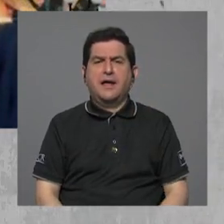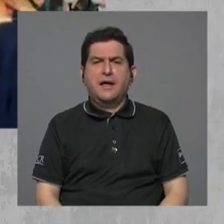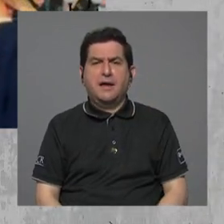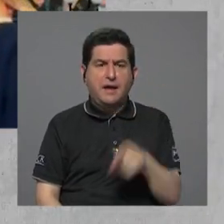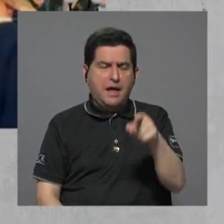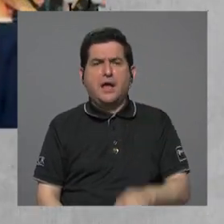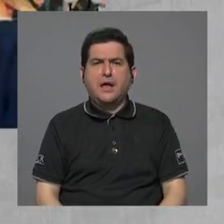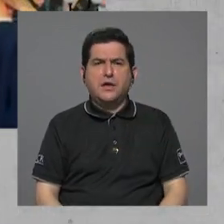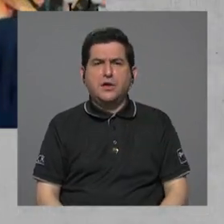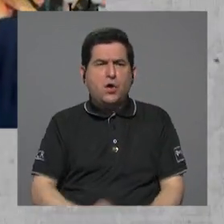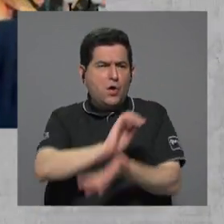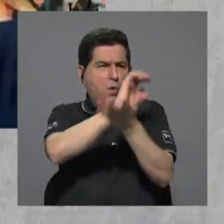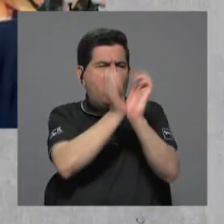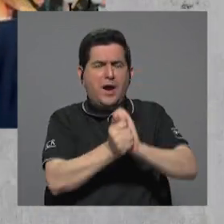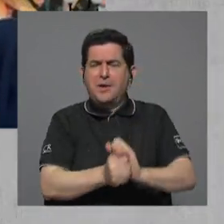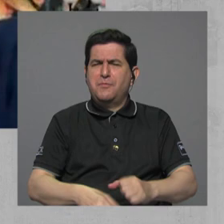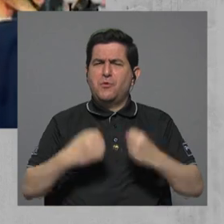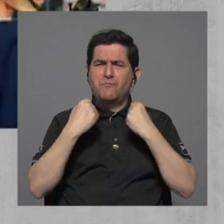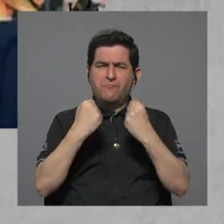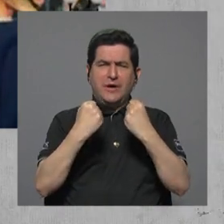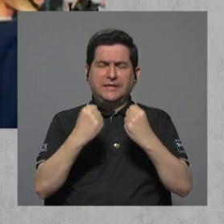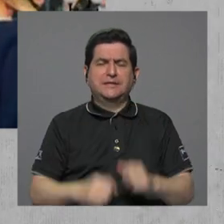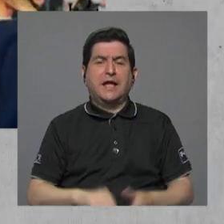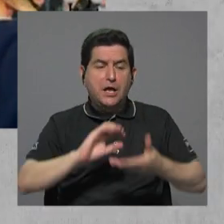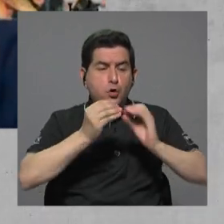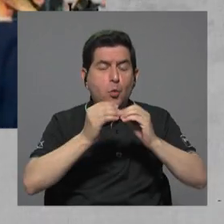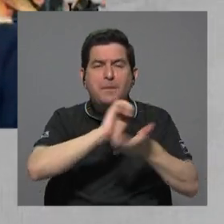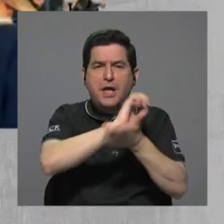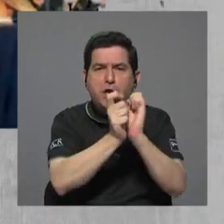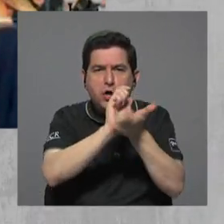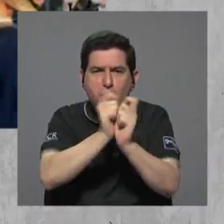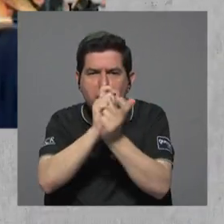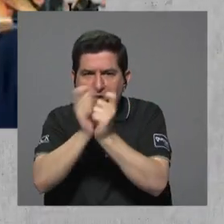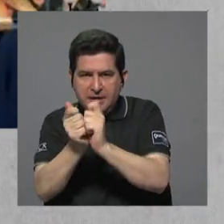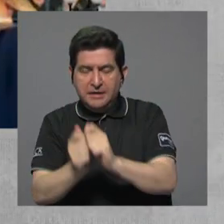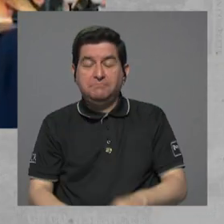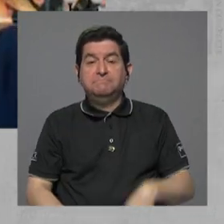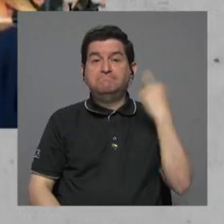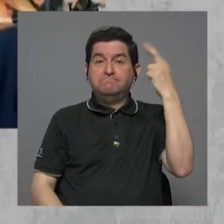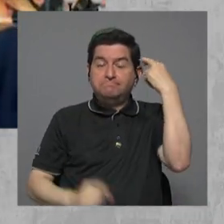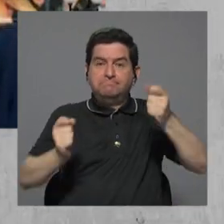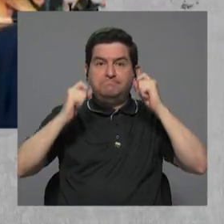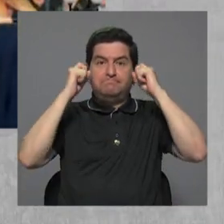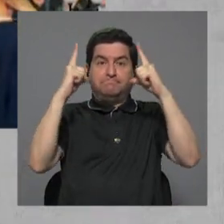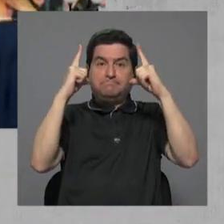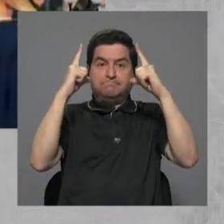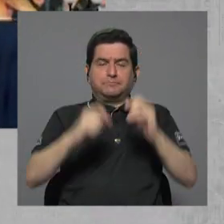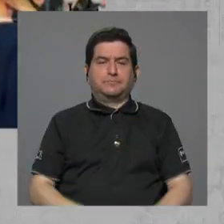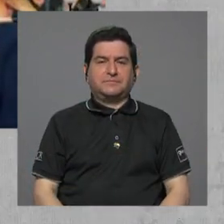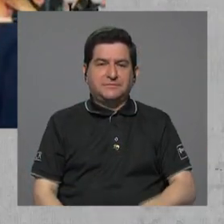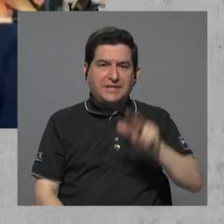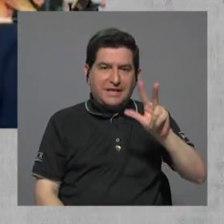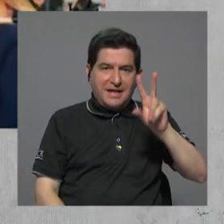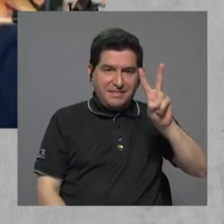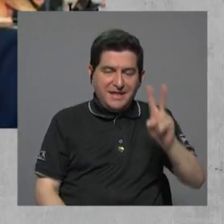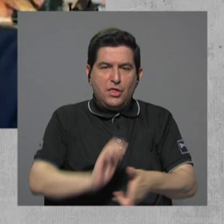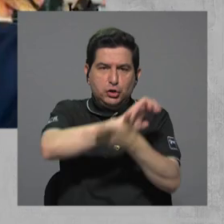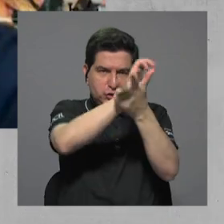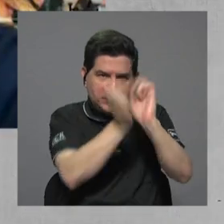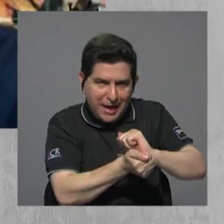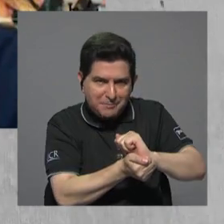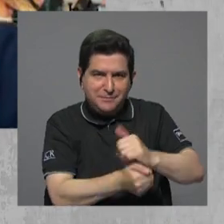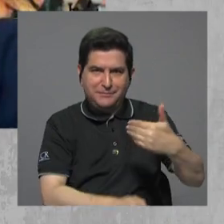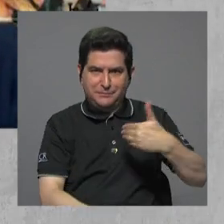brinco muy abrupto en el número de mutaciones que tenía. De ahí las alertas, ¿verdad? Porque esas 32 mutaciones